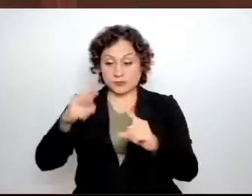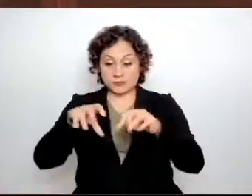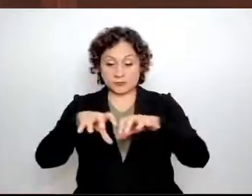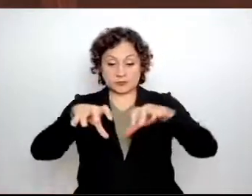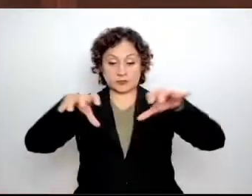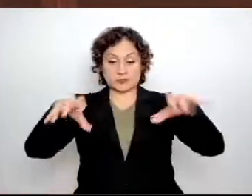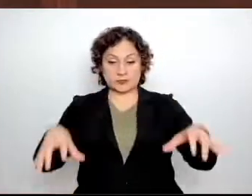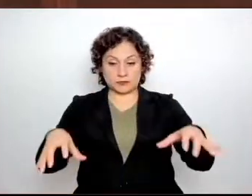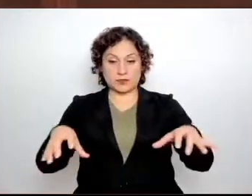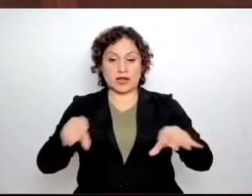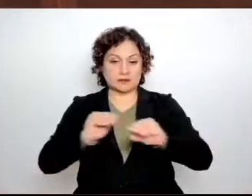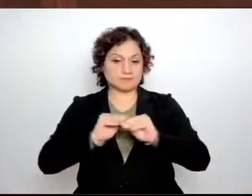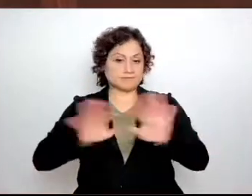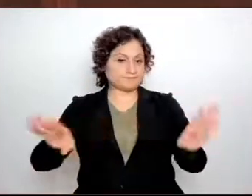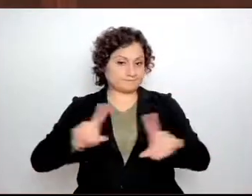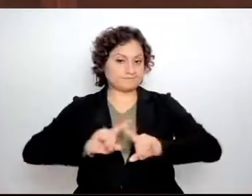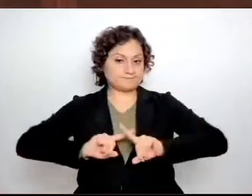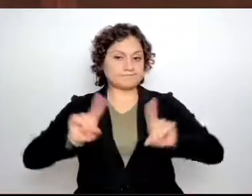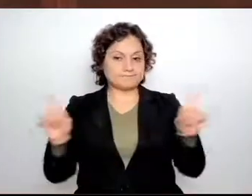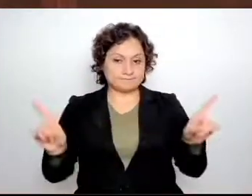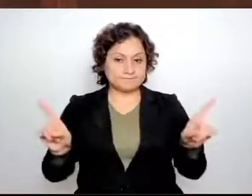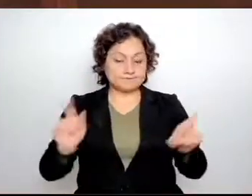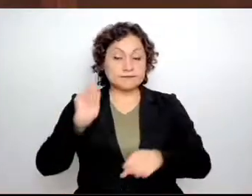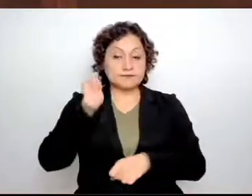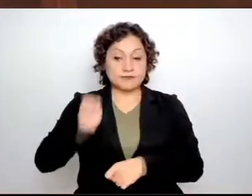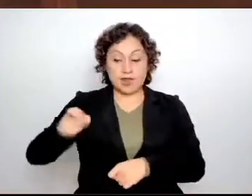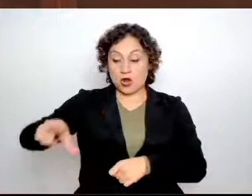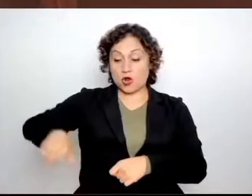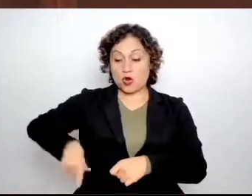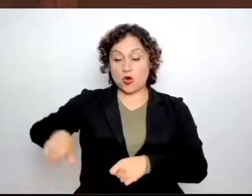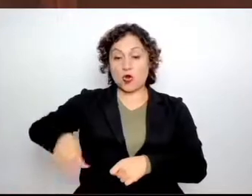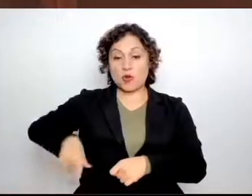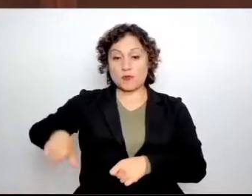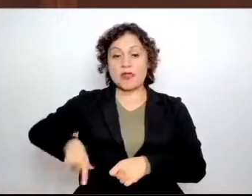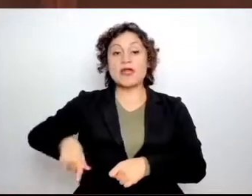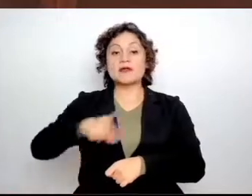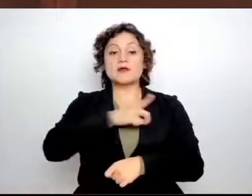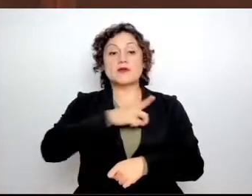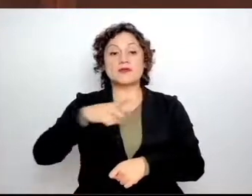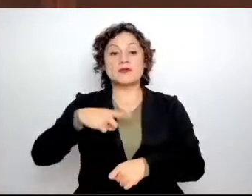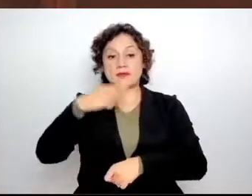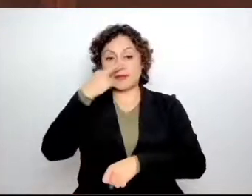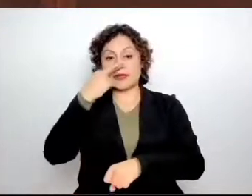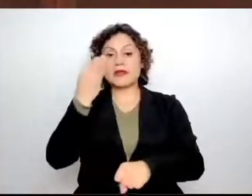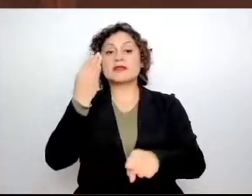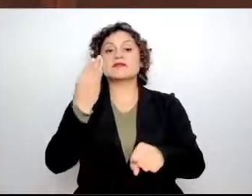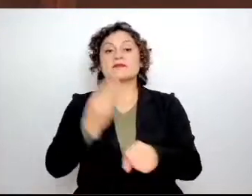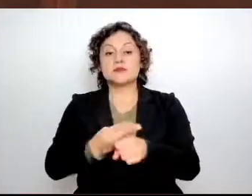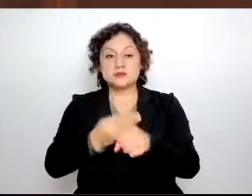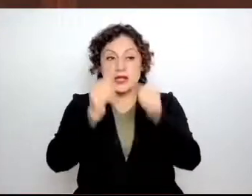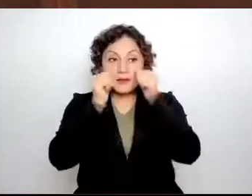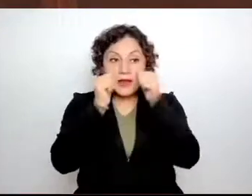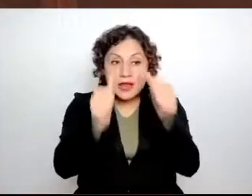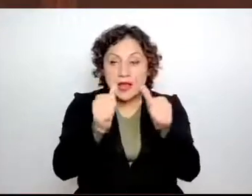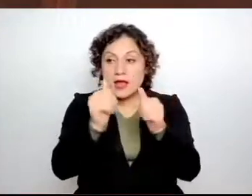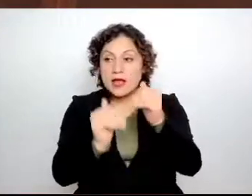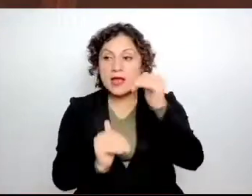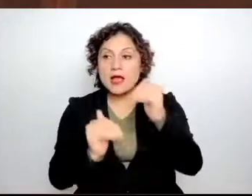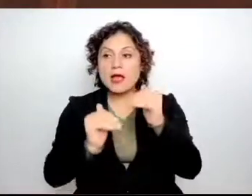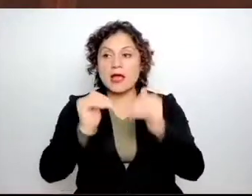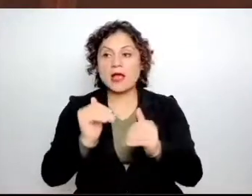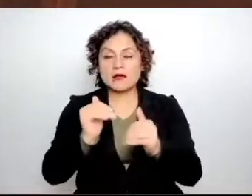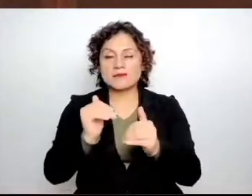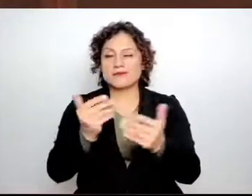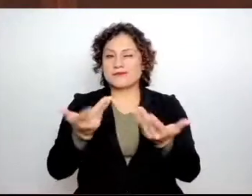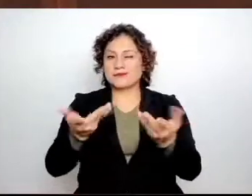clara. Al Estado le corresponde atemperar las desigualdades sociales. Y no se trata de ser santos, pero no